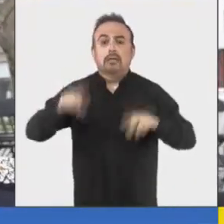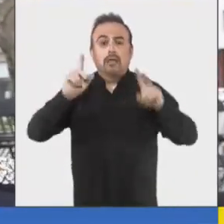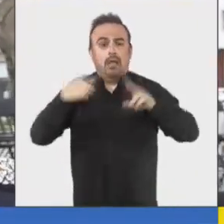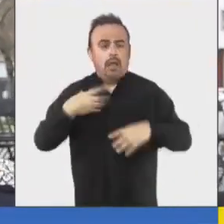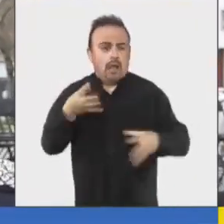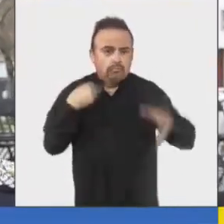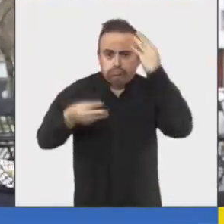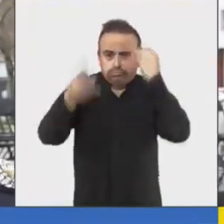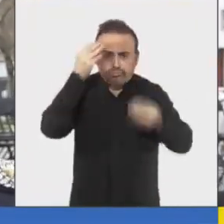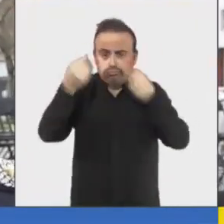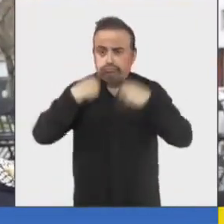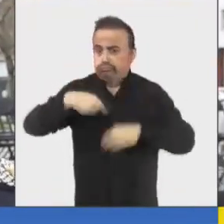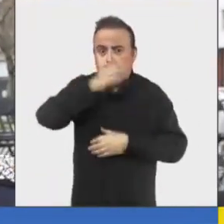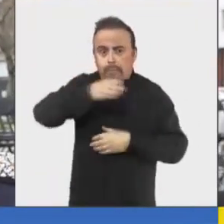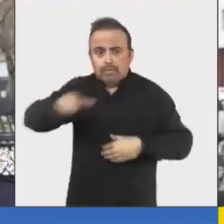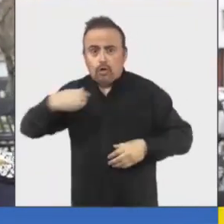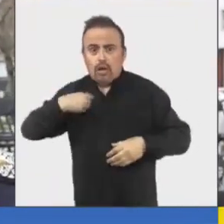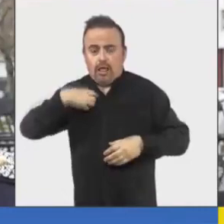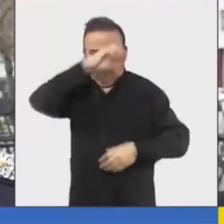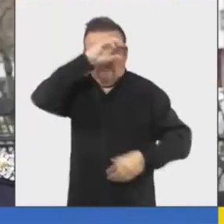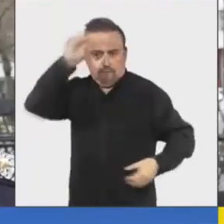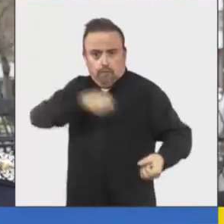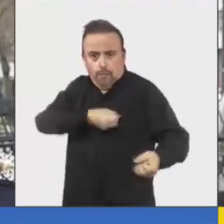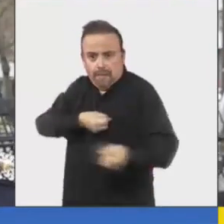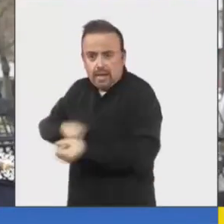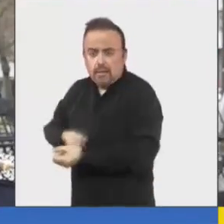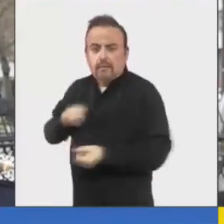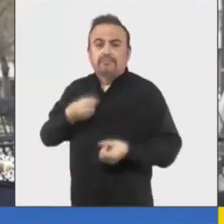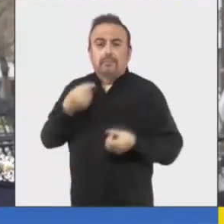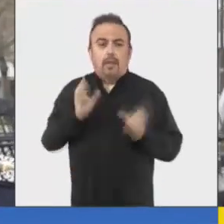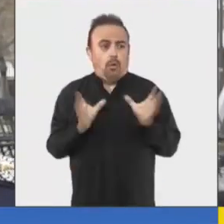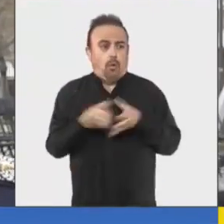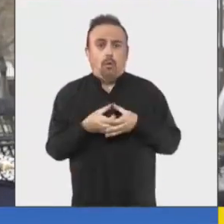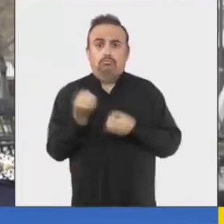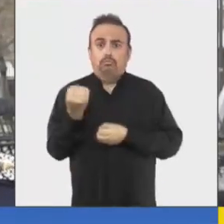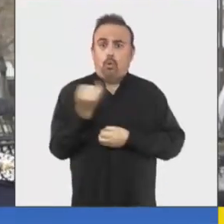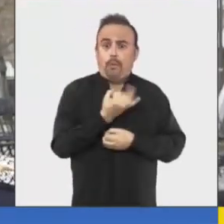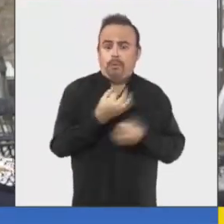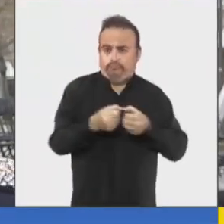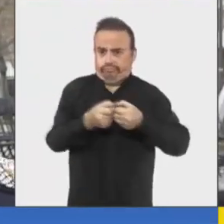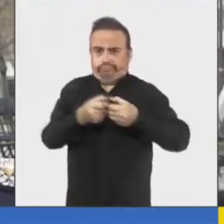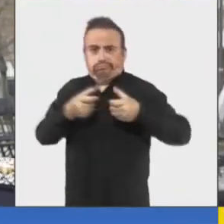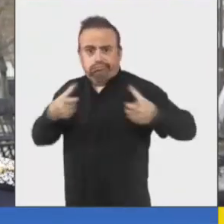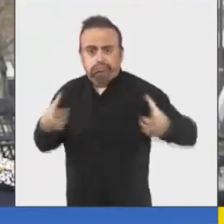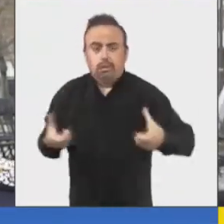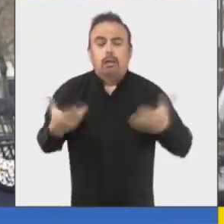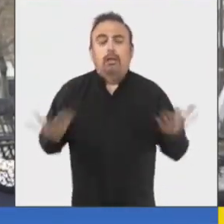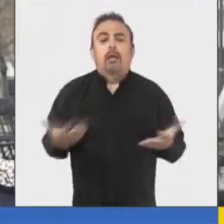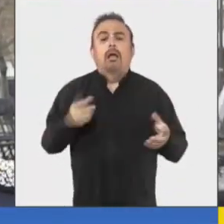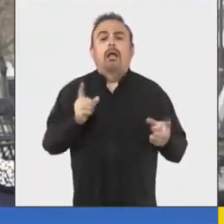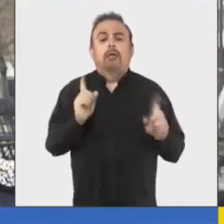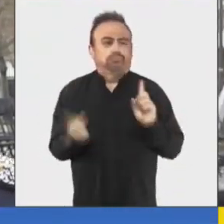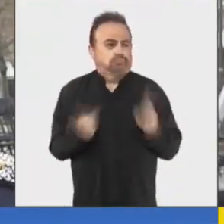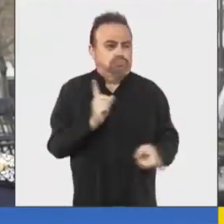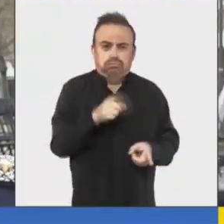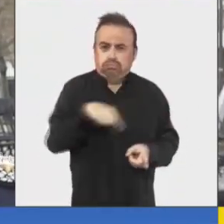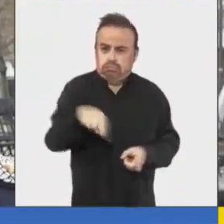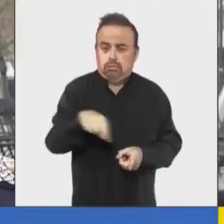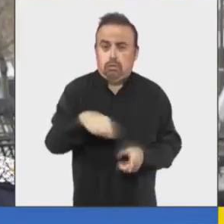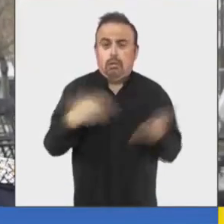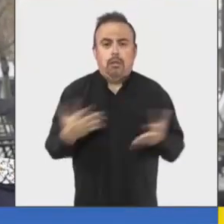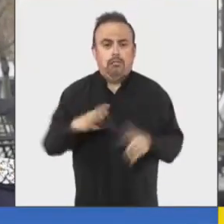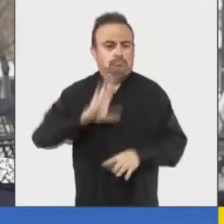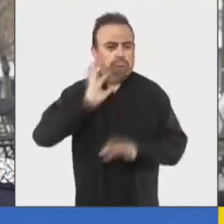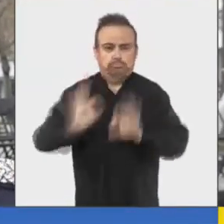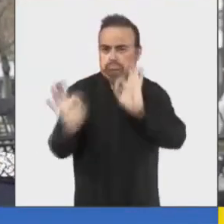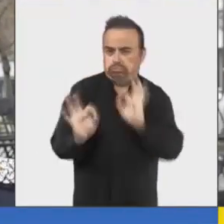capacitación de nuestro personal, buena cantidad contingente y punto de vista de la gestión del Cuerpo de Bomberos de manera